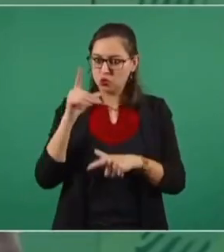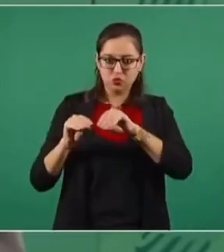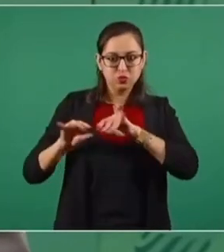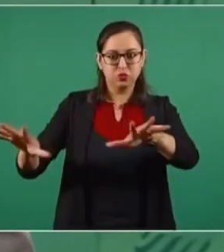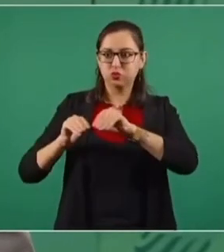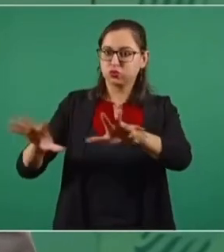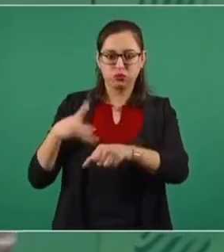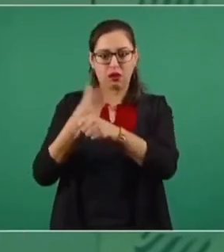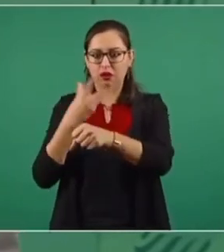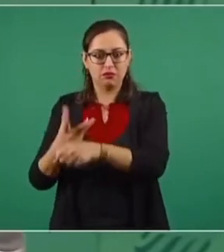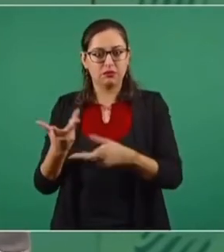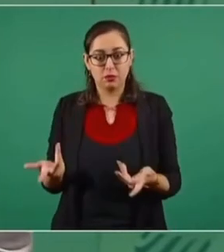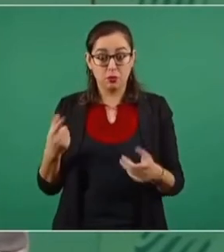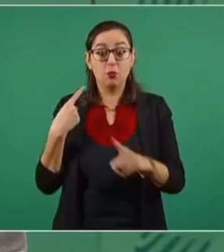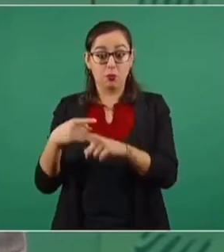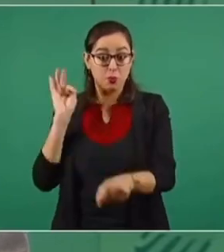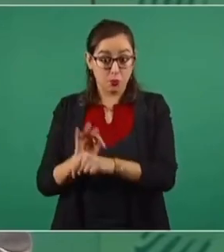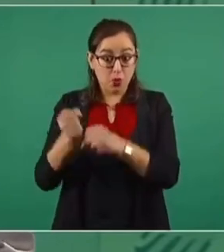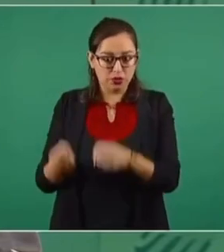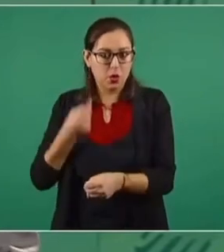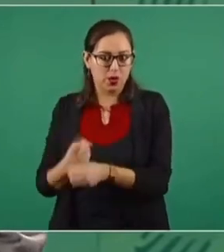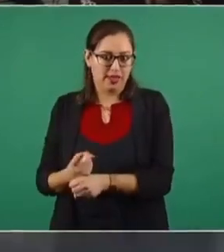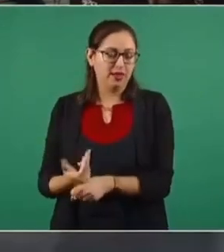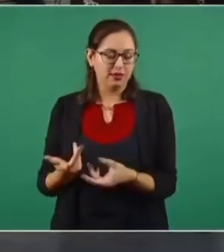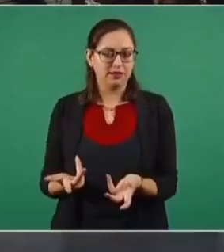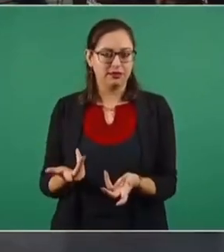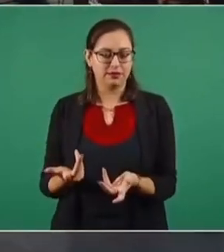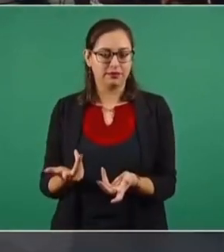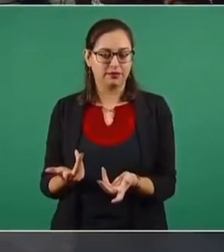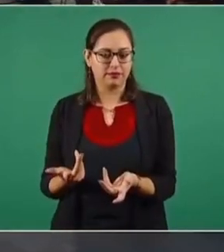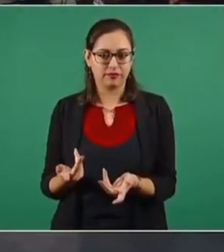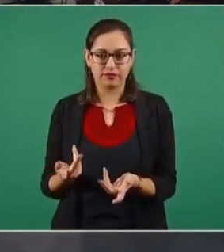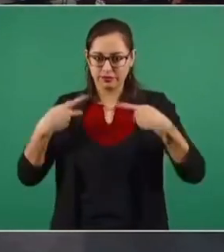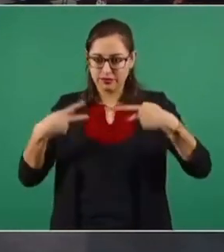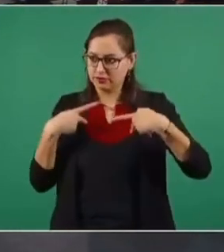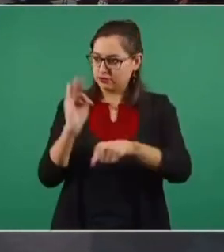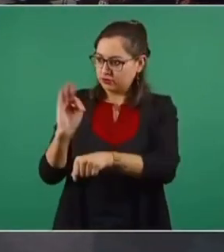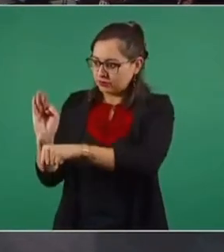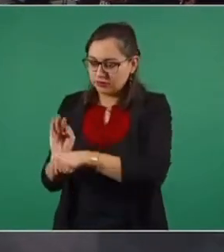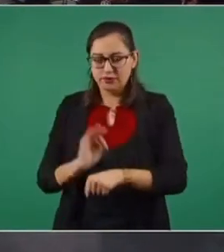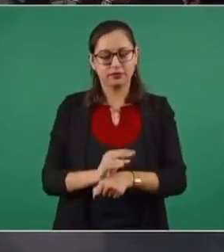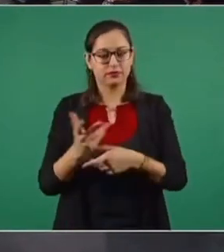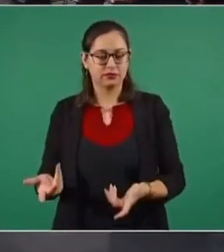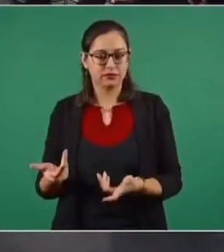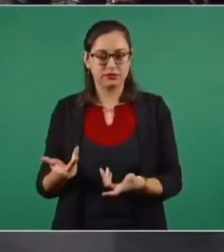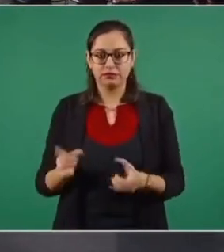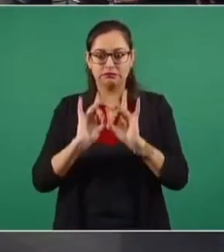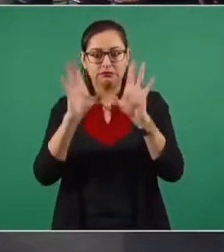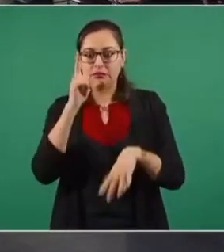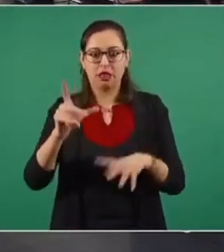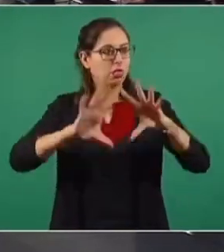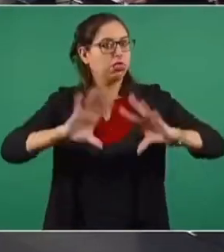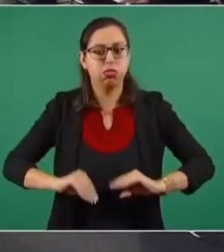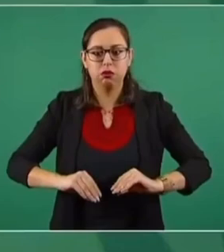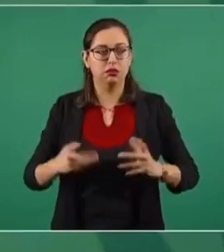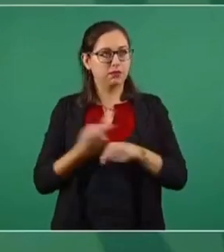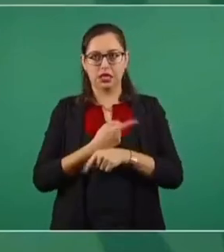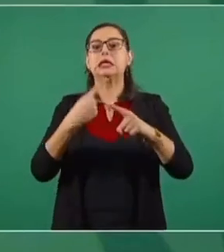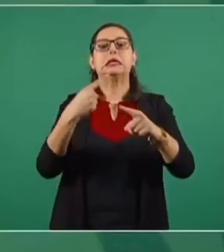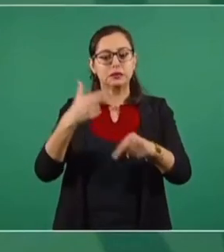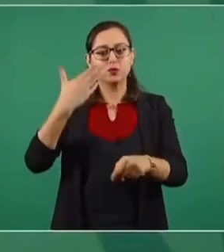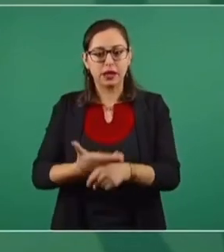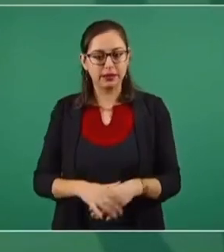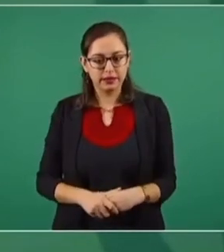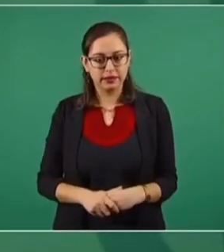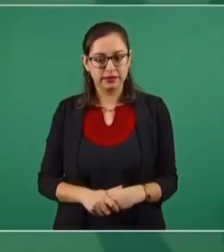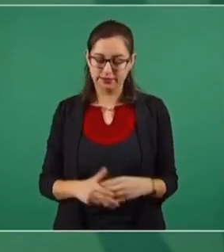es un asunto hasta de seguridad nacional, tiene que ver con la protección civil, tiene que ver con garantizar que no haya apagones, que no nos